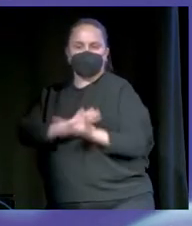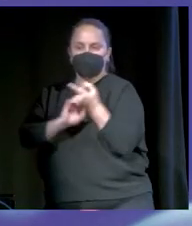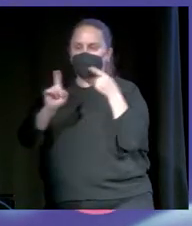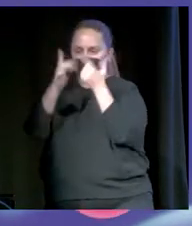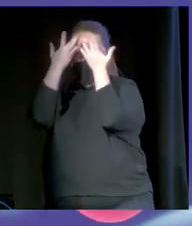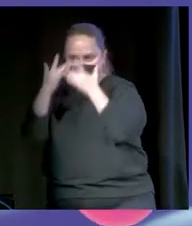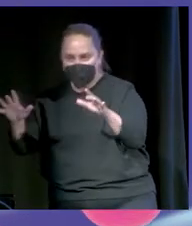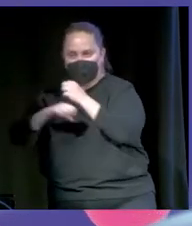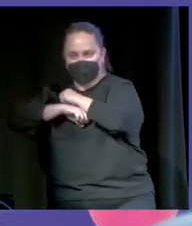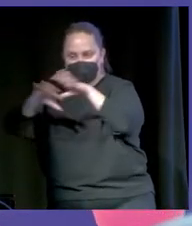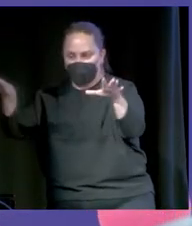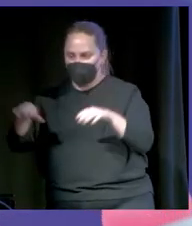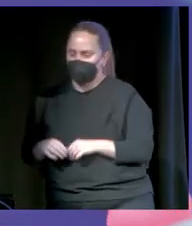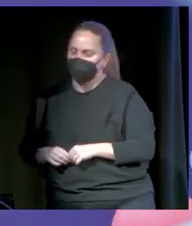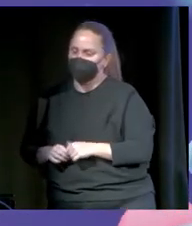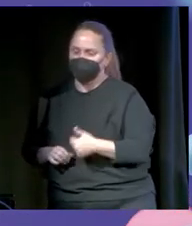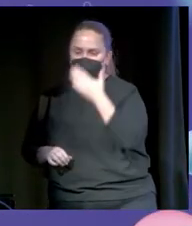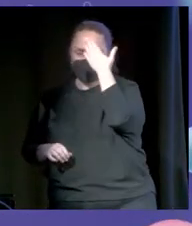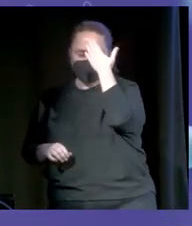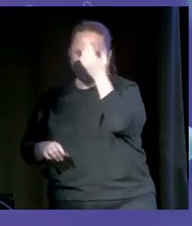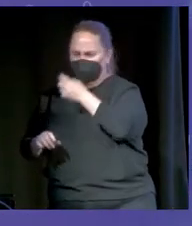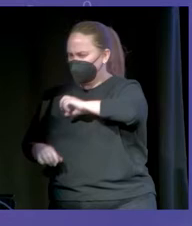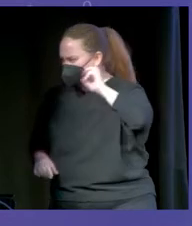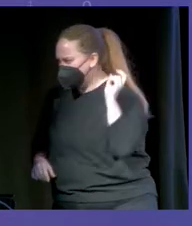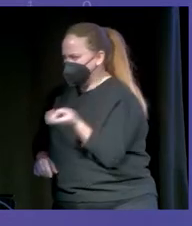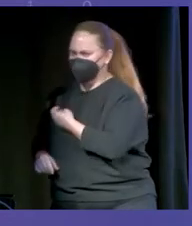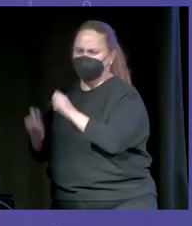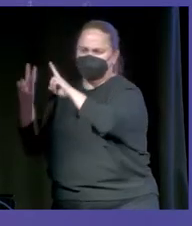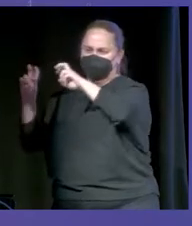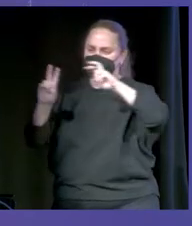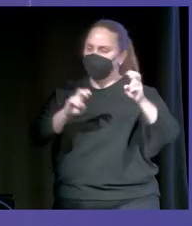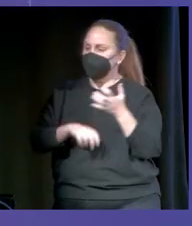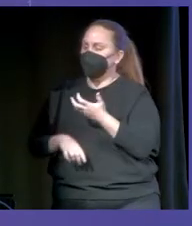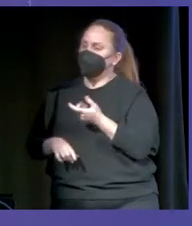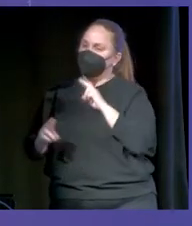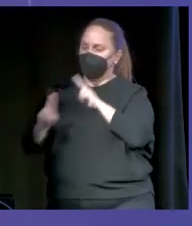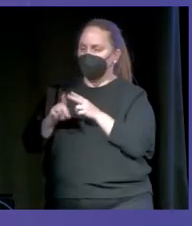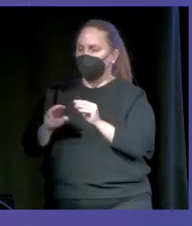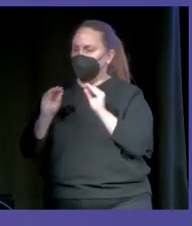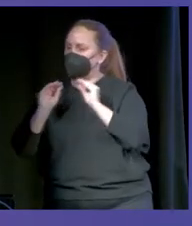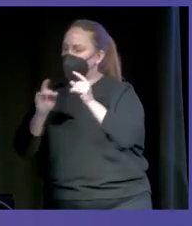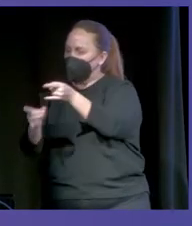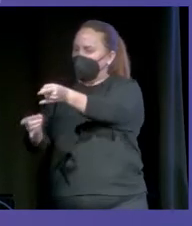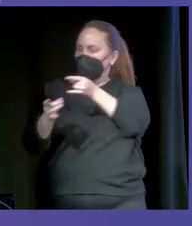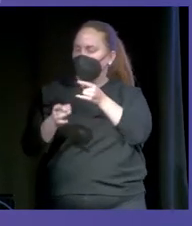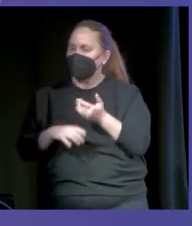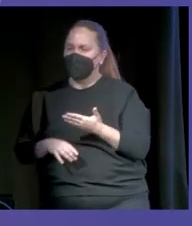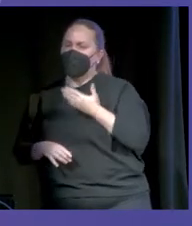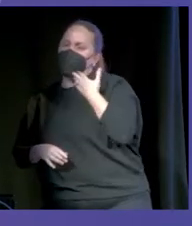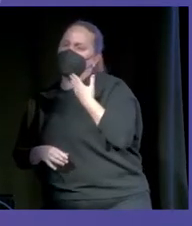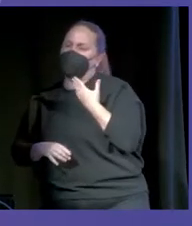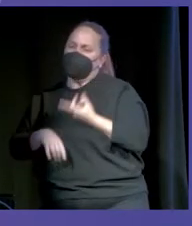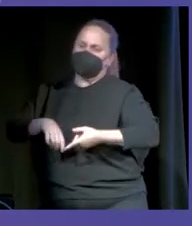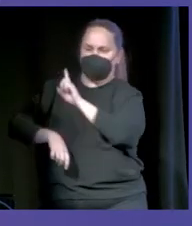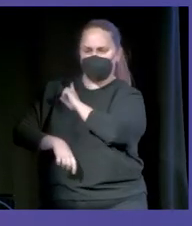Pues mirad, hay tutoriales de todo tipo. Vais a encontrar mil tutoriales. Tiene que ser un nombre con gancho. Un nombre divertido, pero no graciosillo.